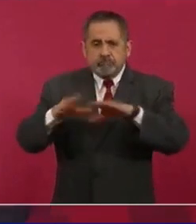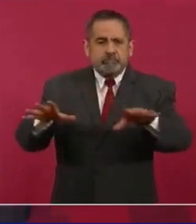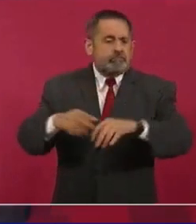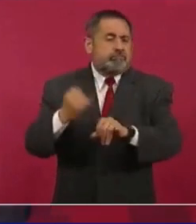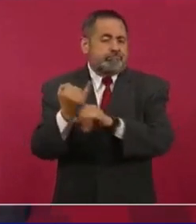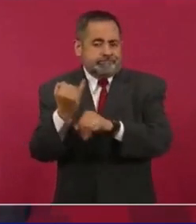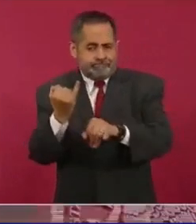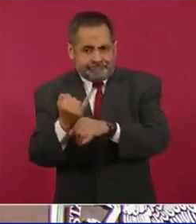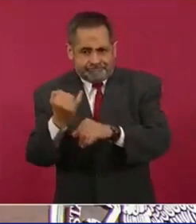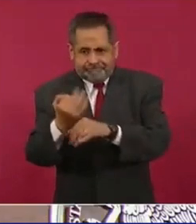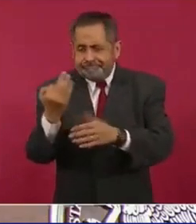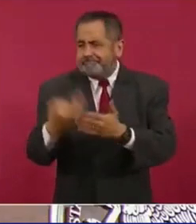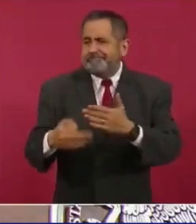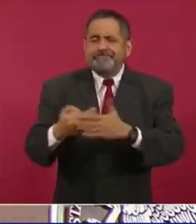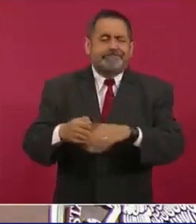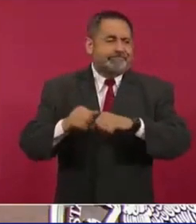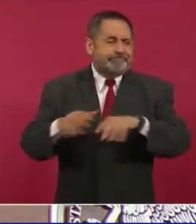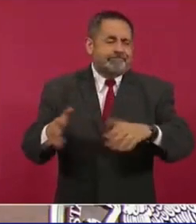internet.